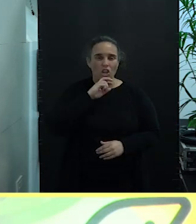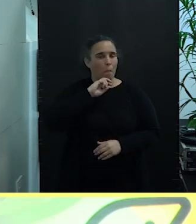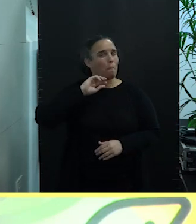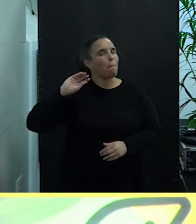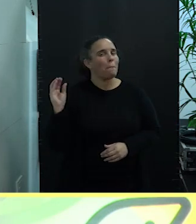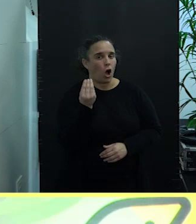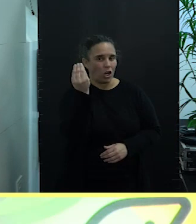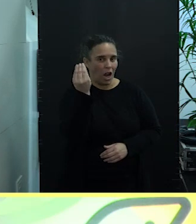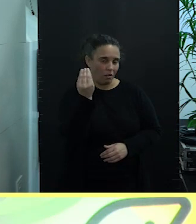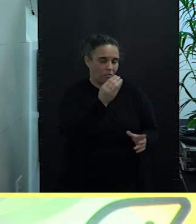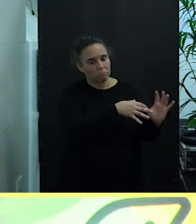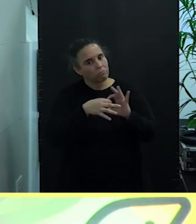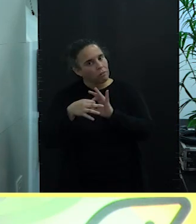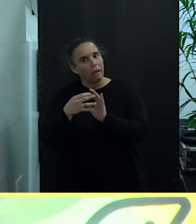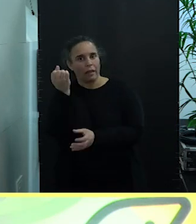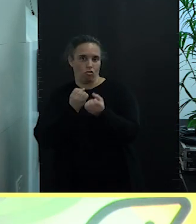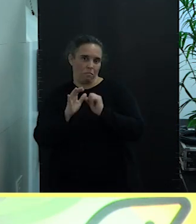asociados a la economía azul.